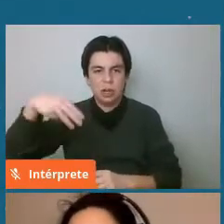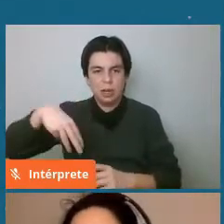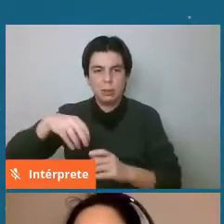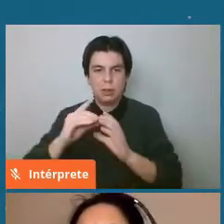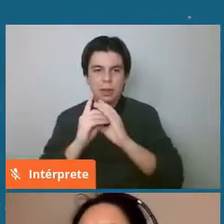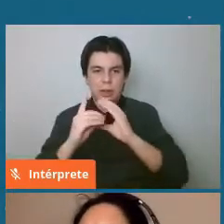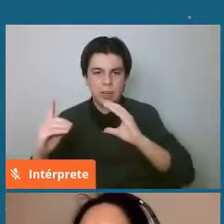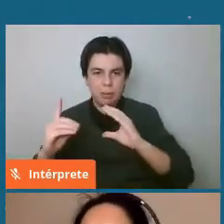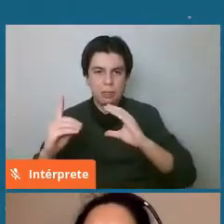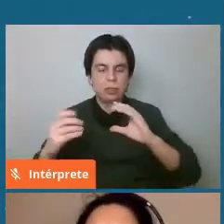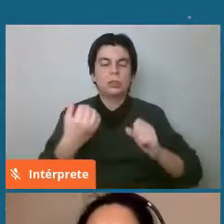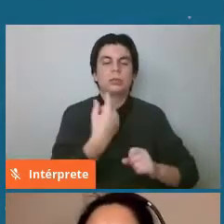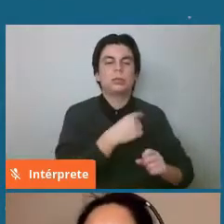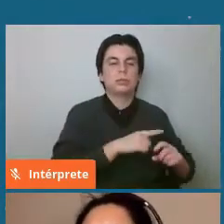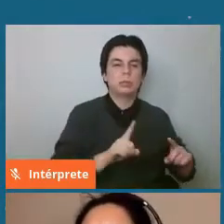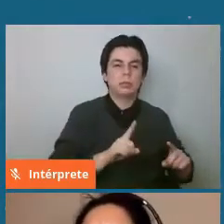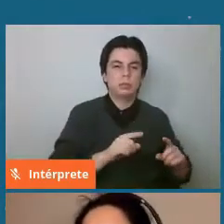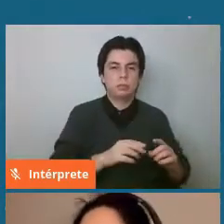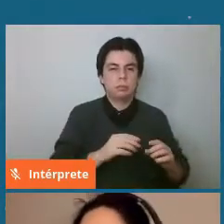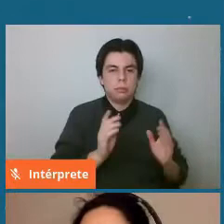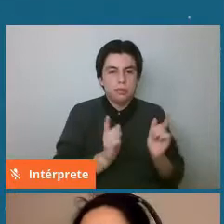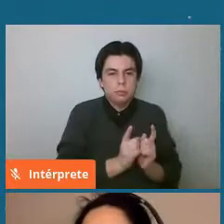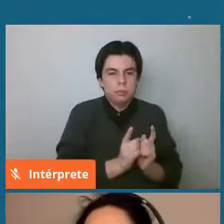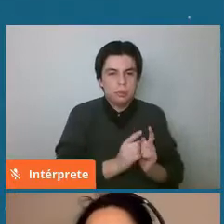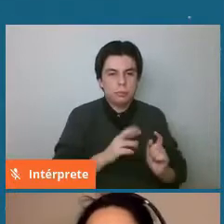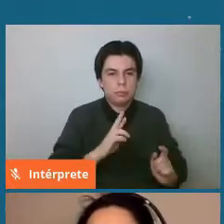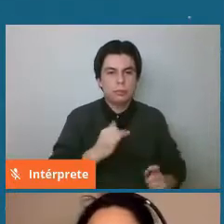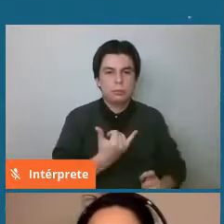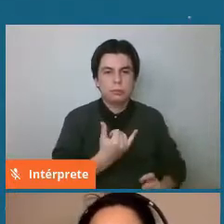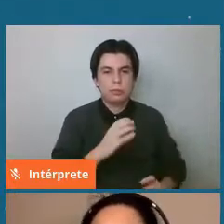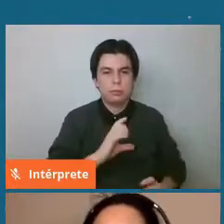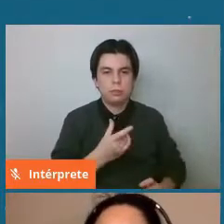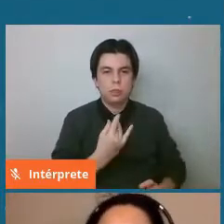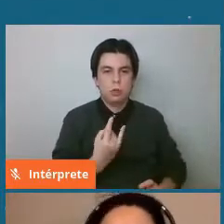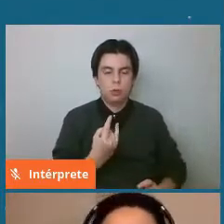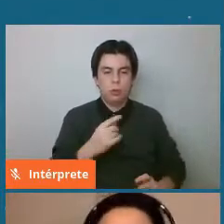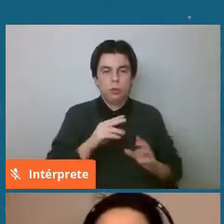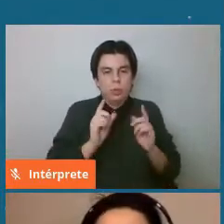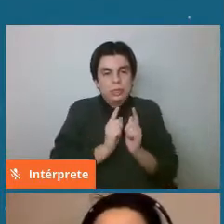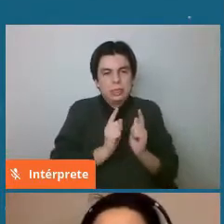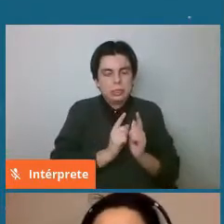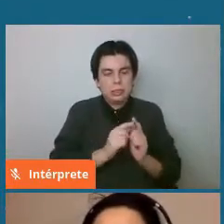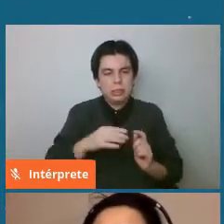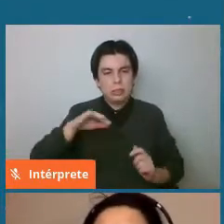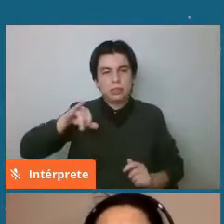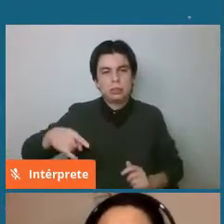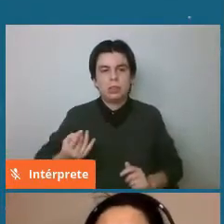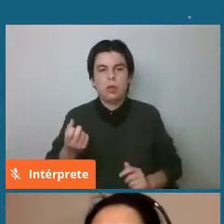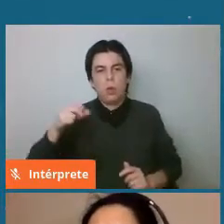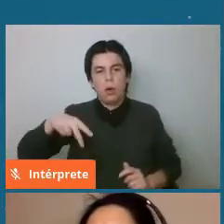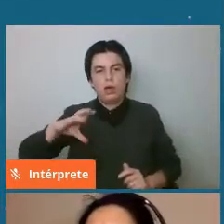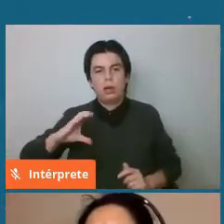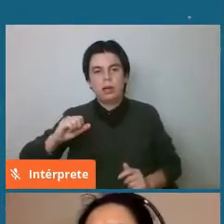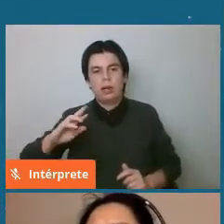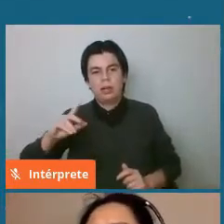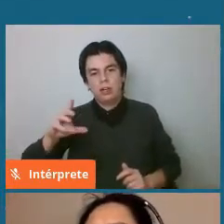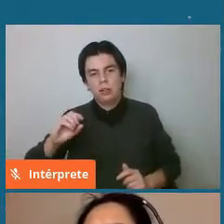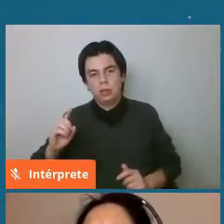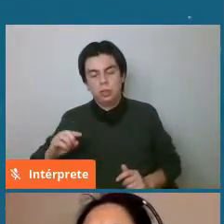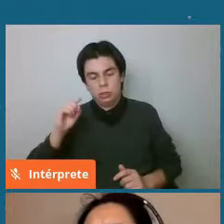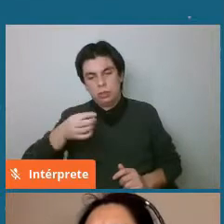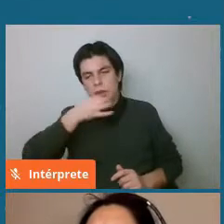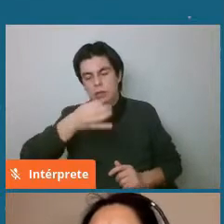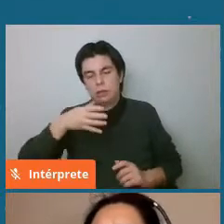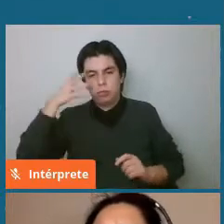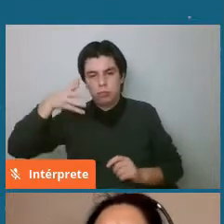chiquititos asteroides como Ryugu, que Juan Carlos, la charla que dio hoy, habló un poco de esto,